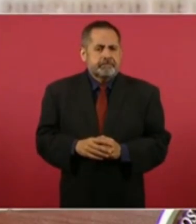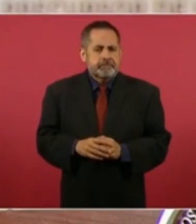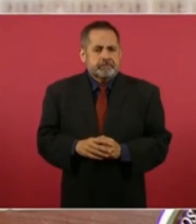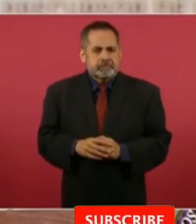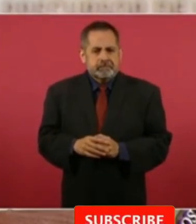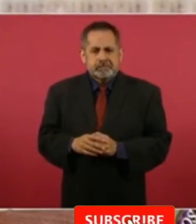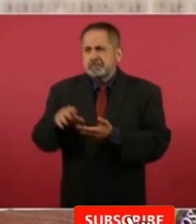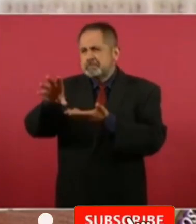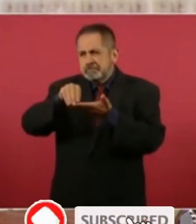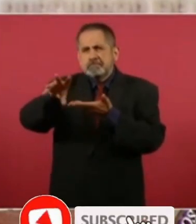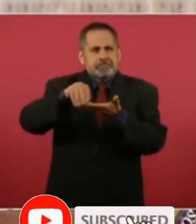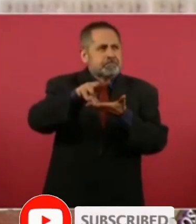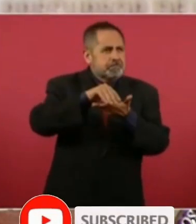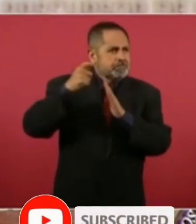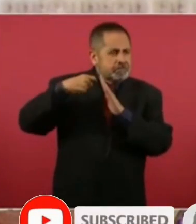Compendio. Sí,